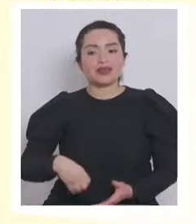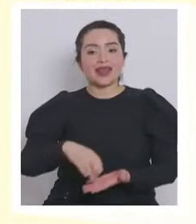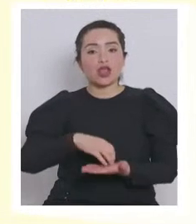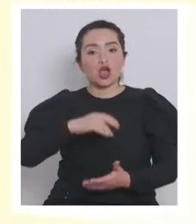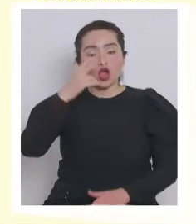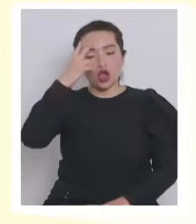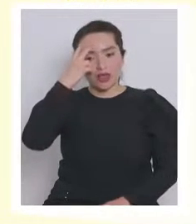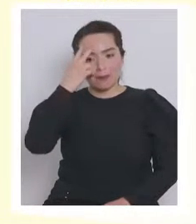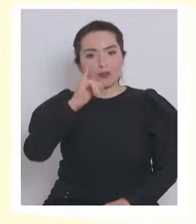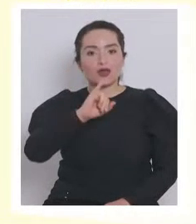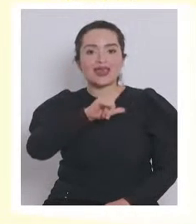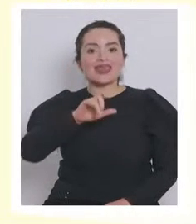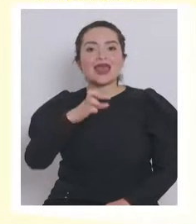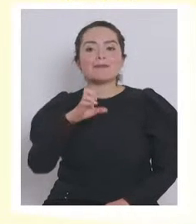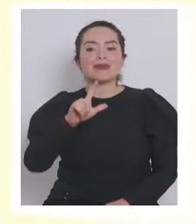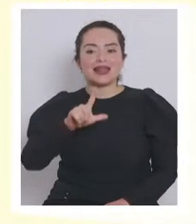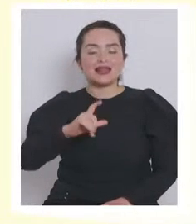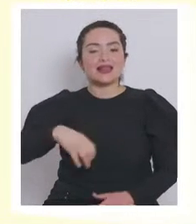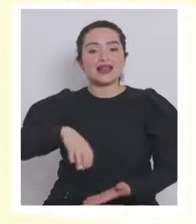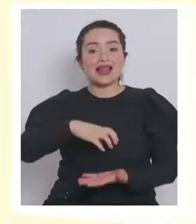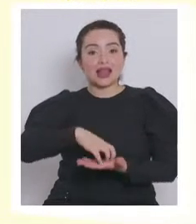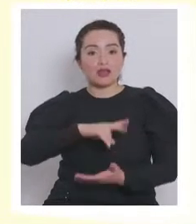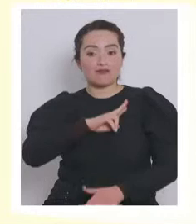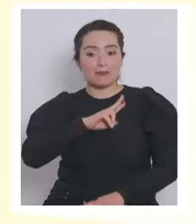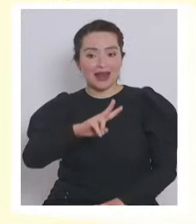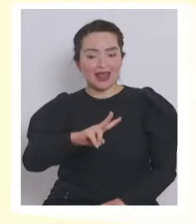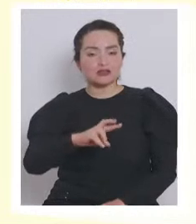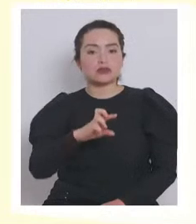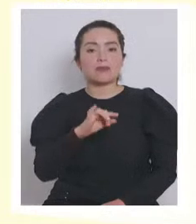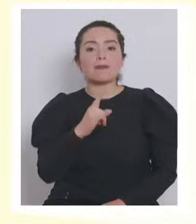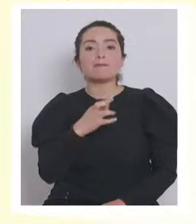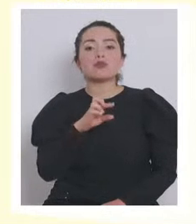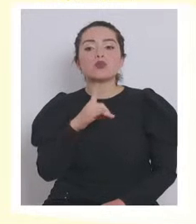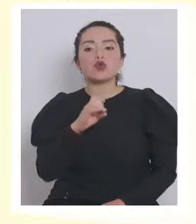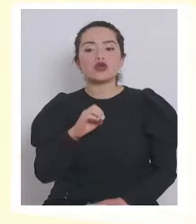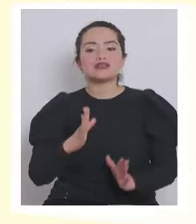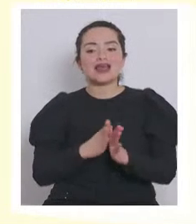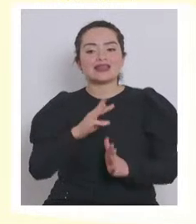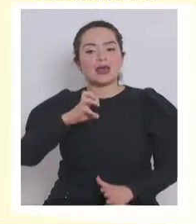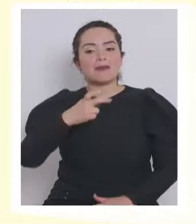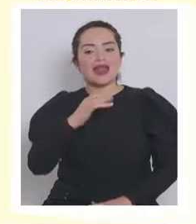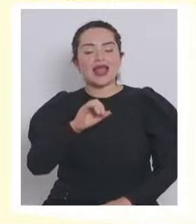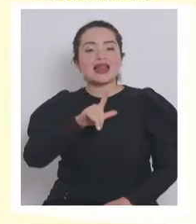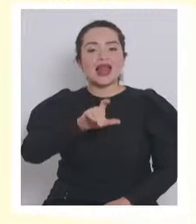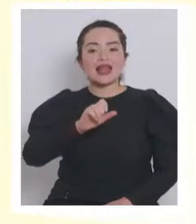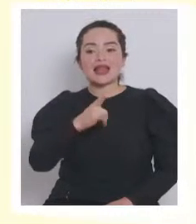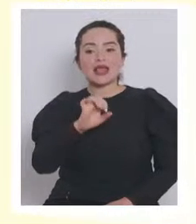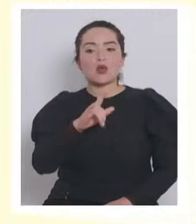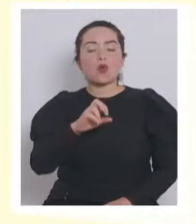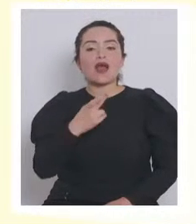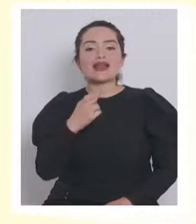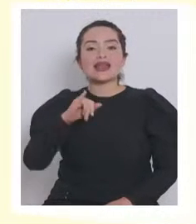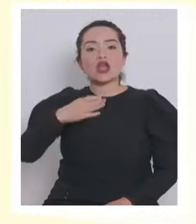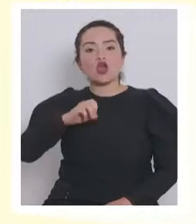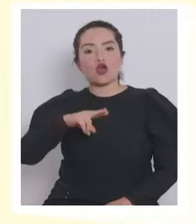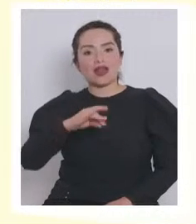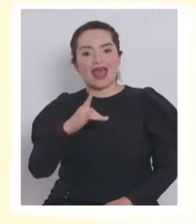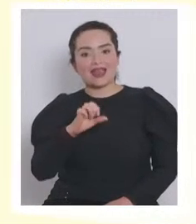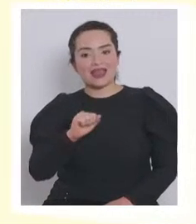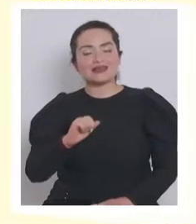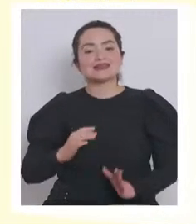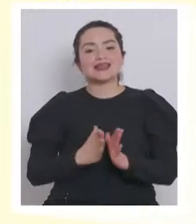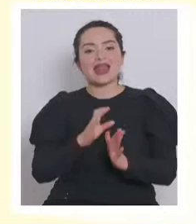Coquimbo, Illapel, en la región de Valparaíso, Papudo, Santa María, La Ligua, Rinconada y San Antonio.